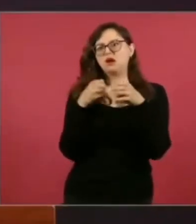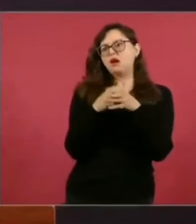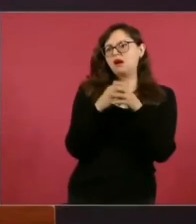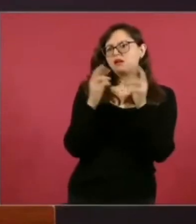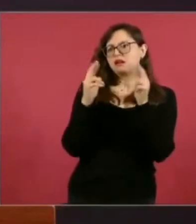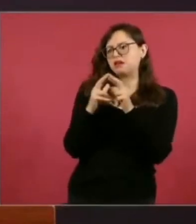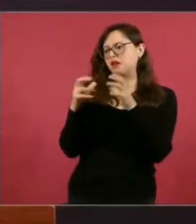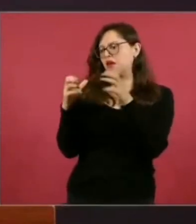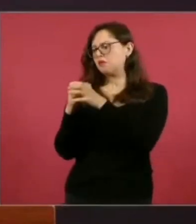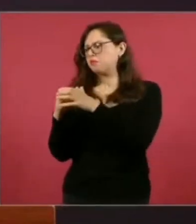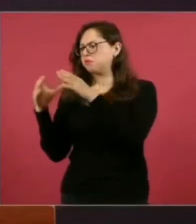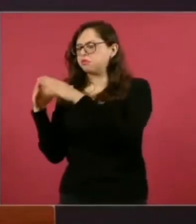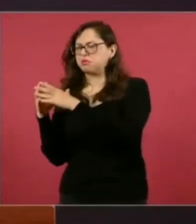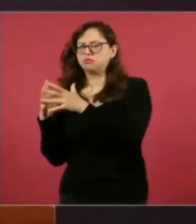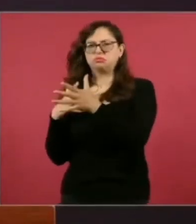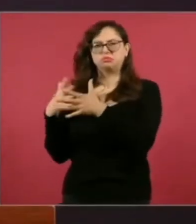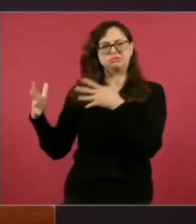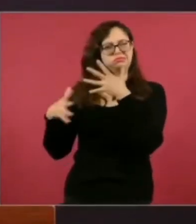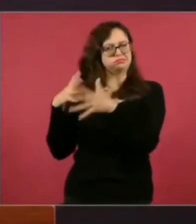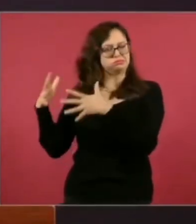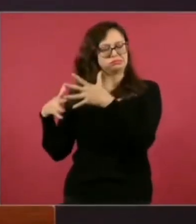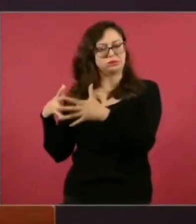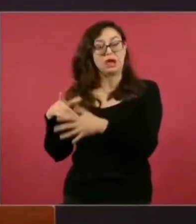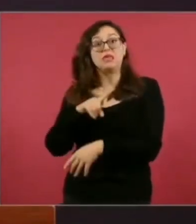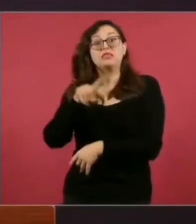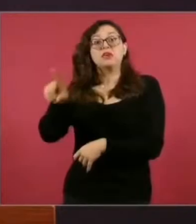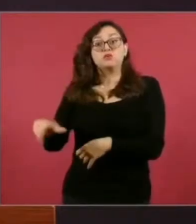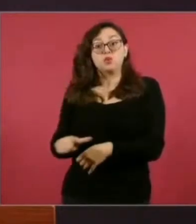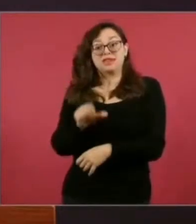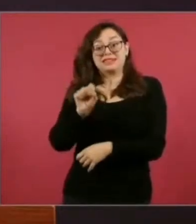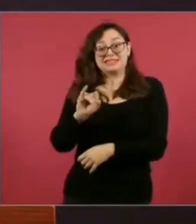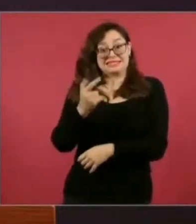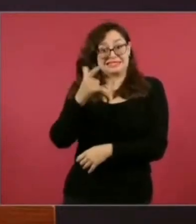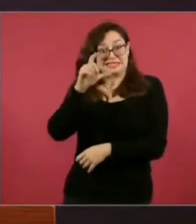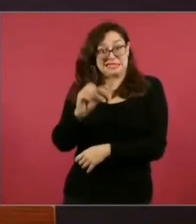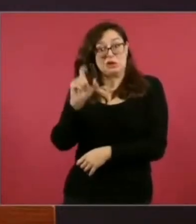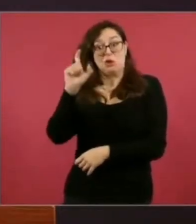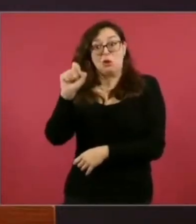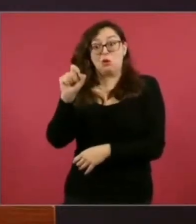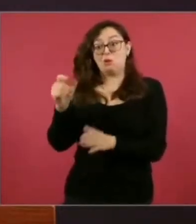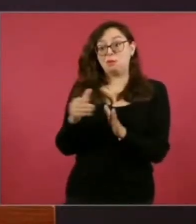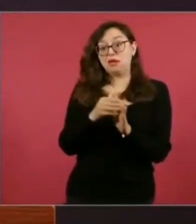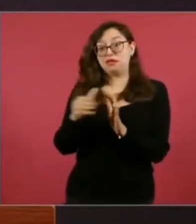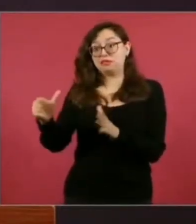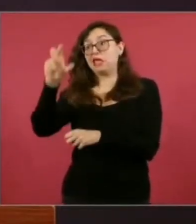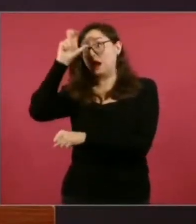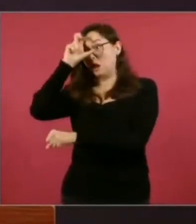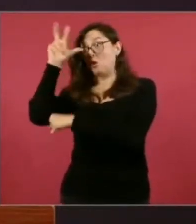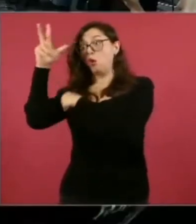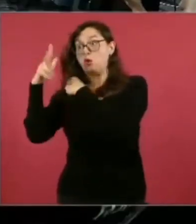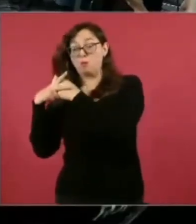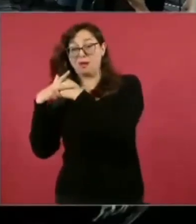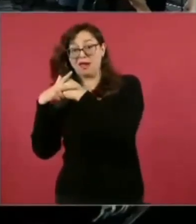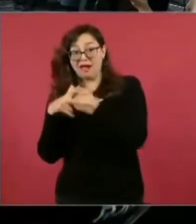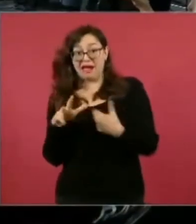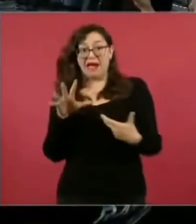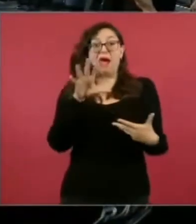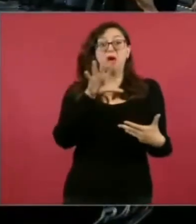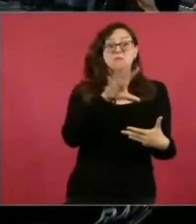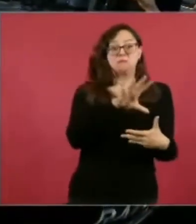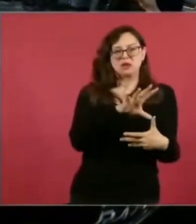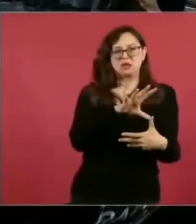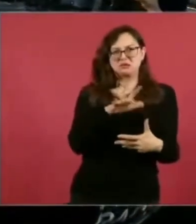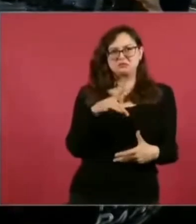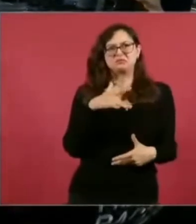Para el siglo XX hay un convencimiento en Europa y en América, por lo menos, de que